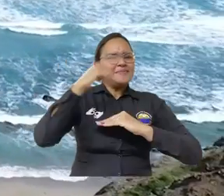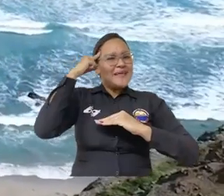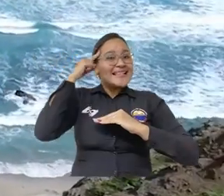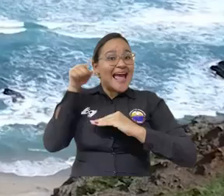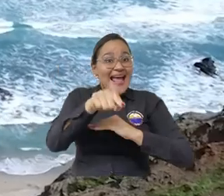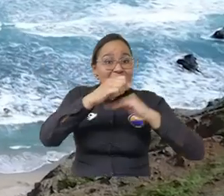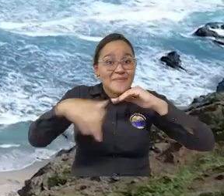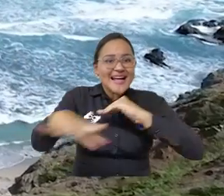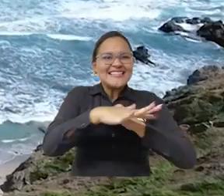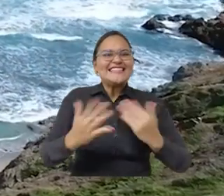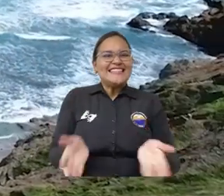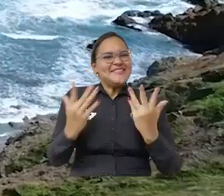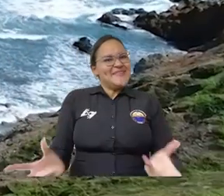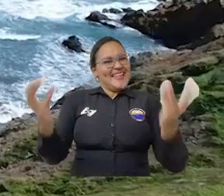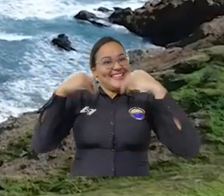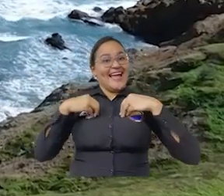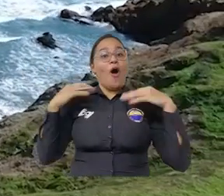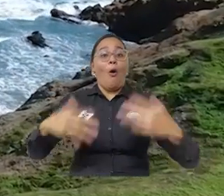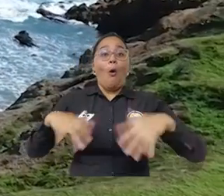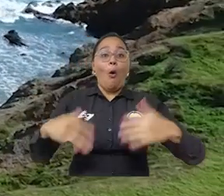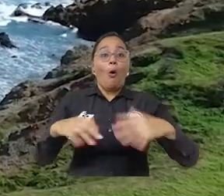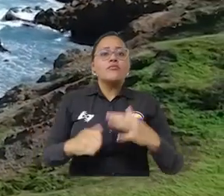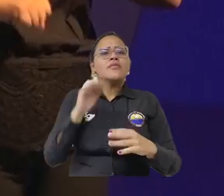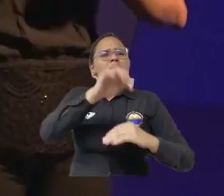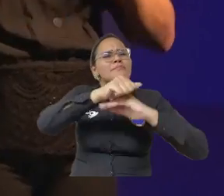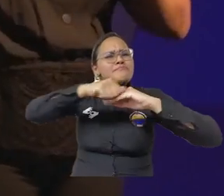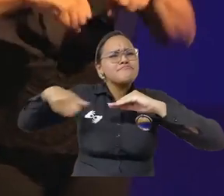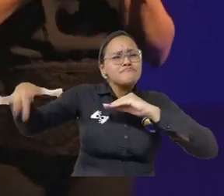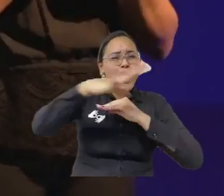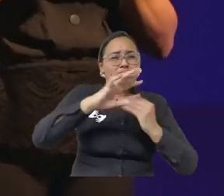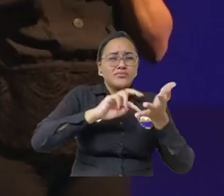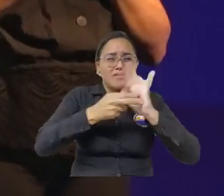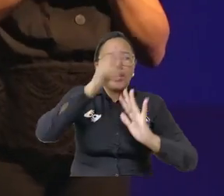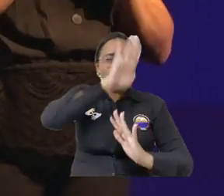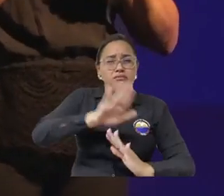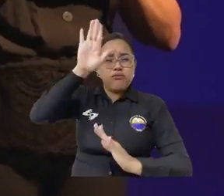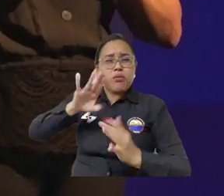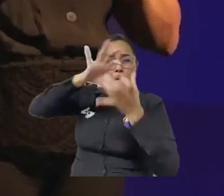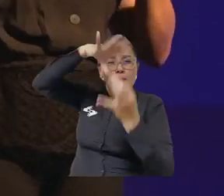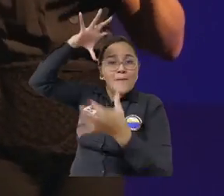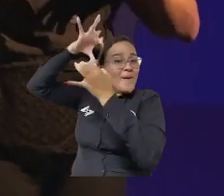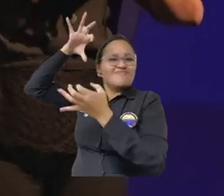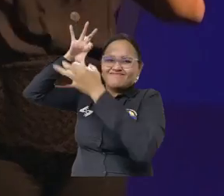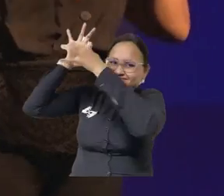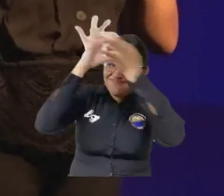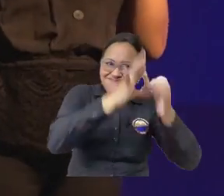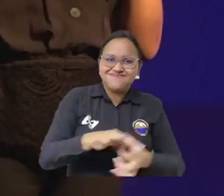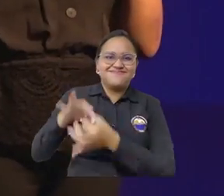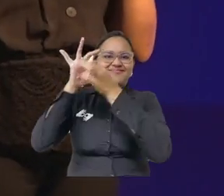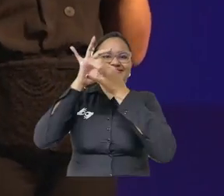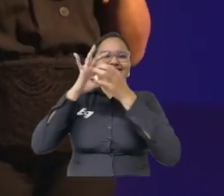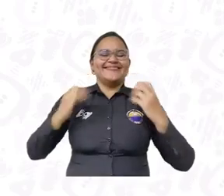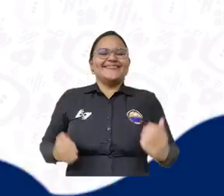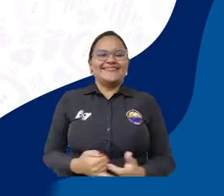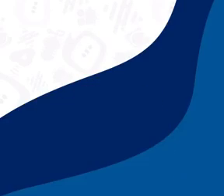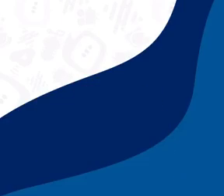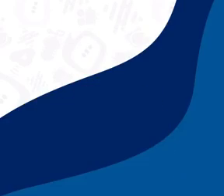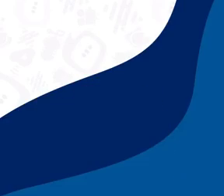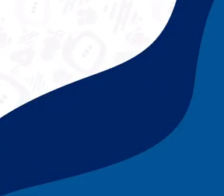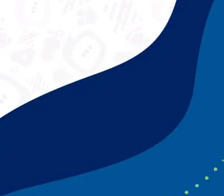y a todas las posibilidades que él trae consigo. Porque el mar no nos separa de otros continentes, es lo que nos conecta con el mundo.